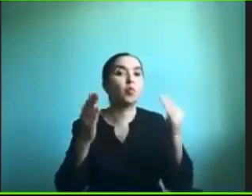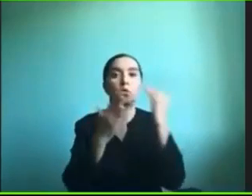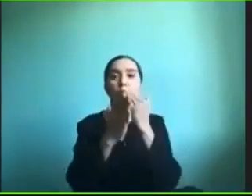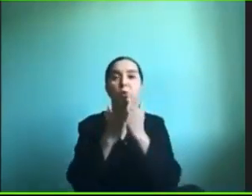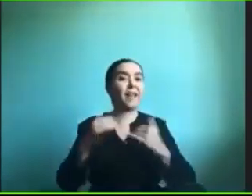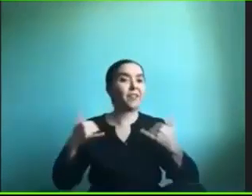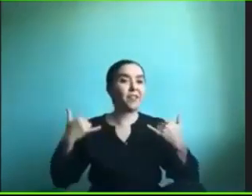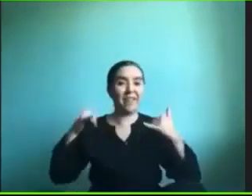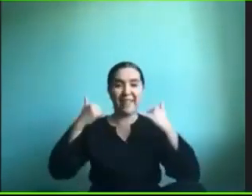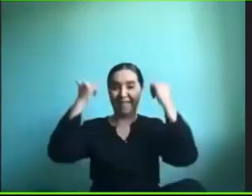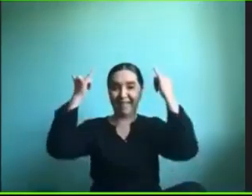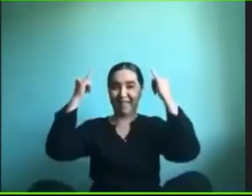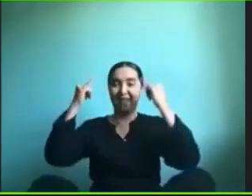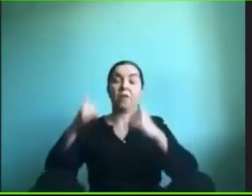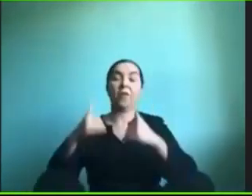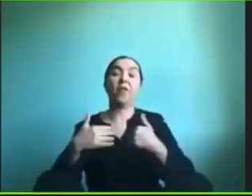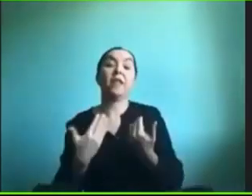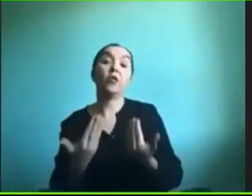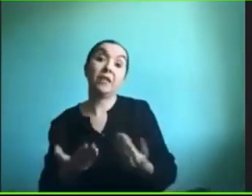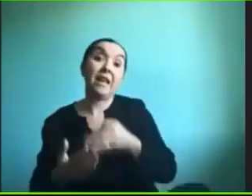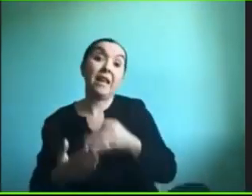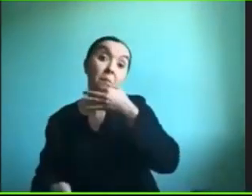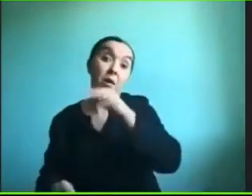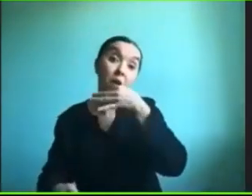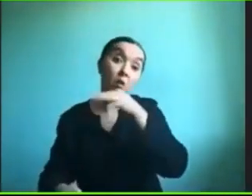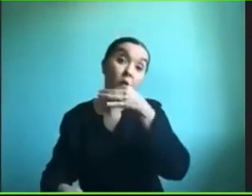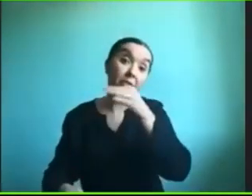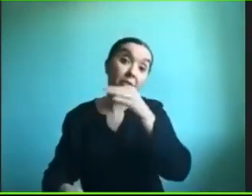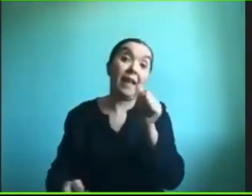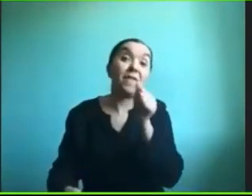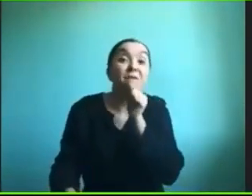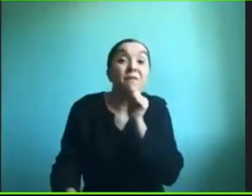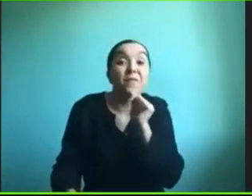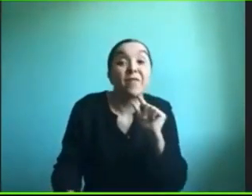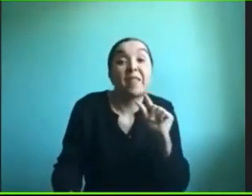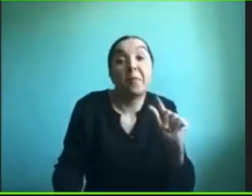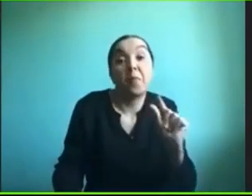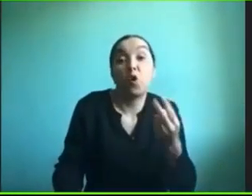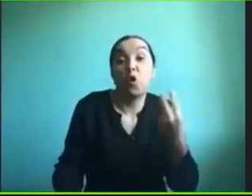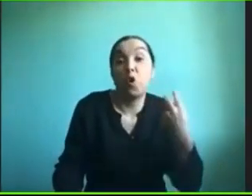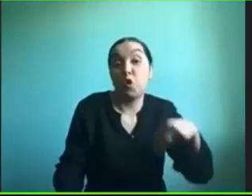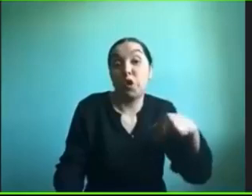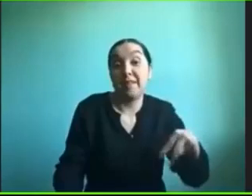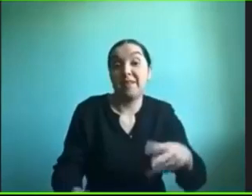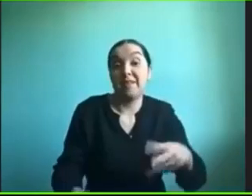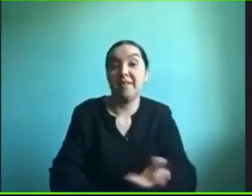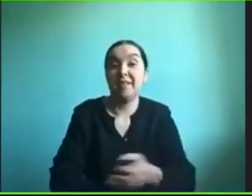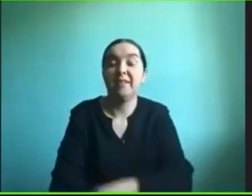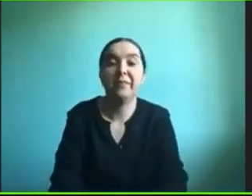vamos a estarles contando próximamente nuevas cositas sí